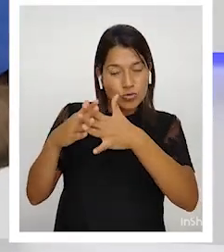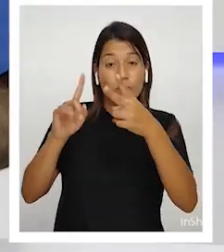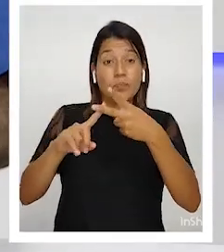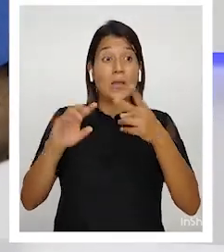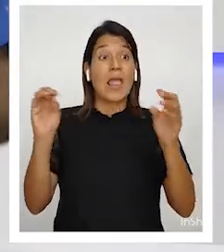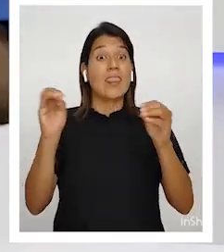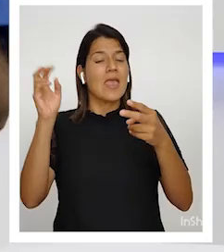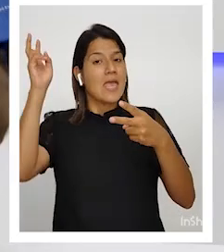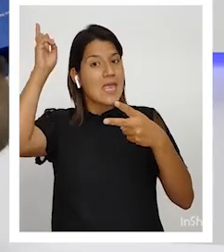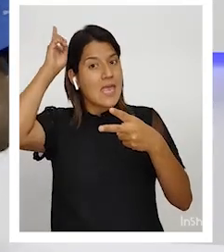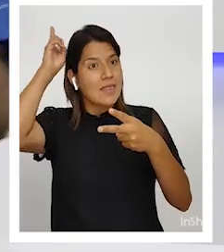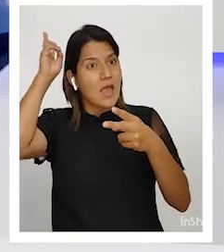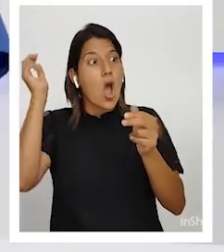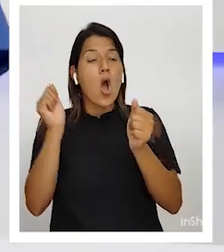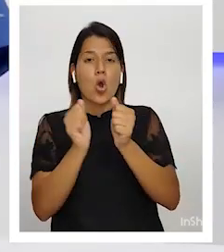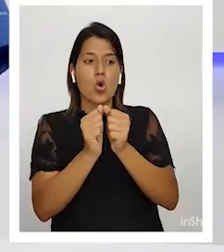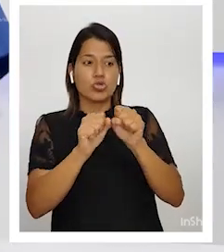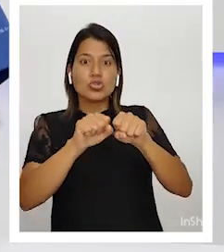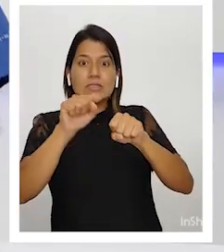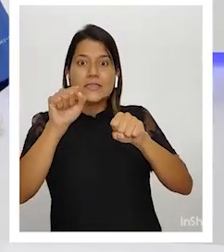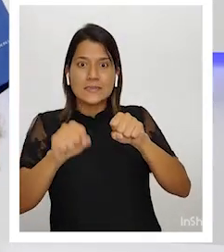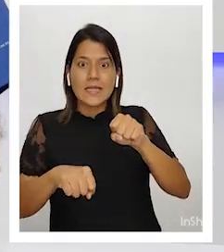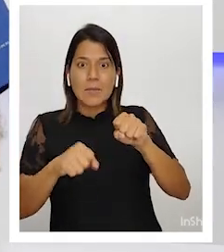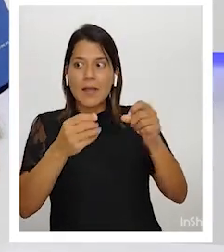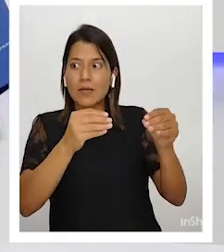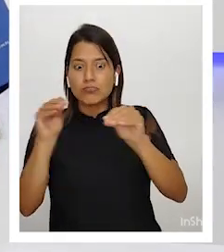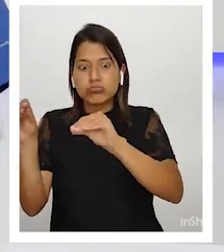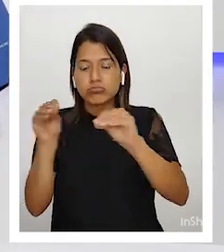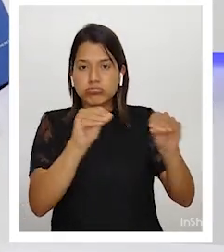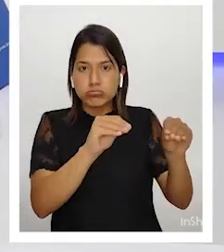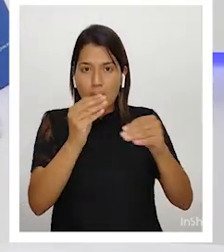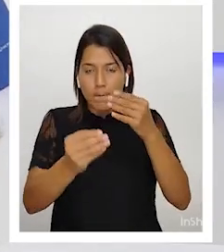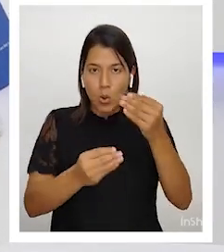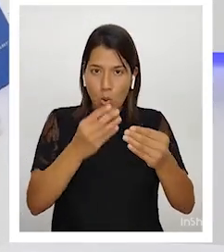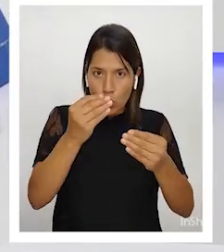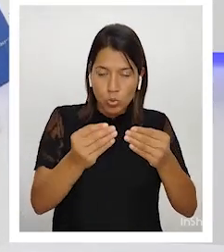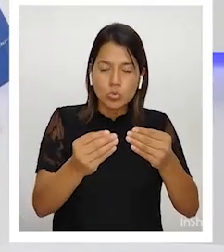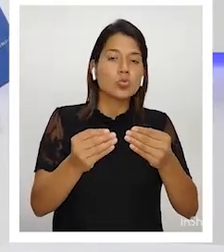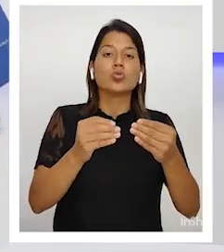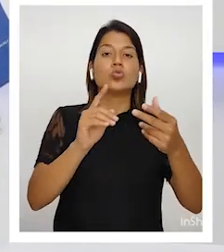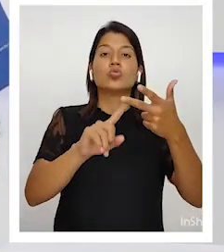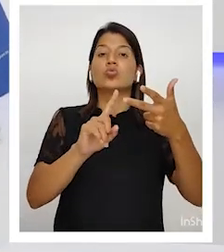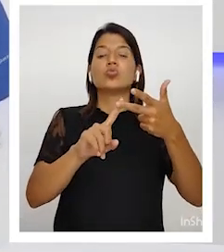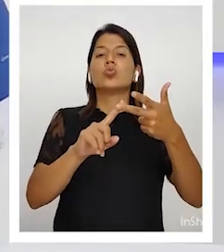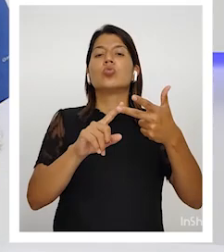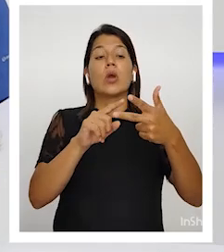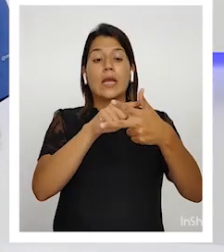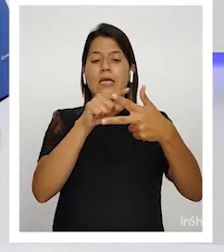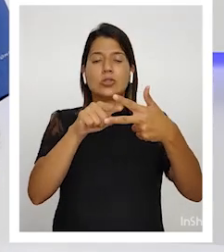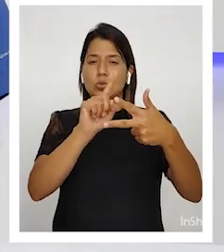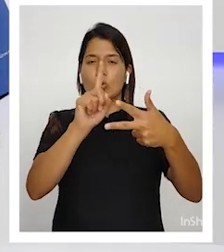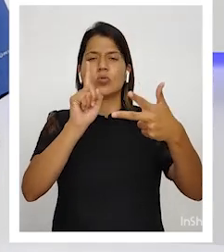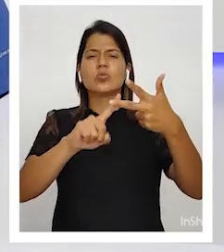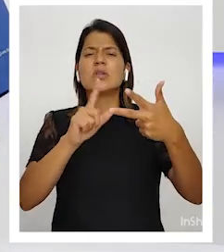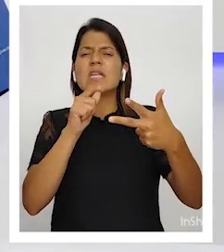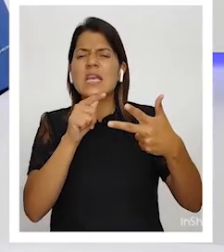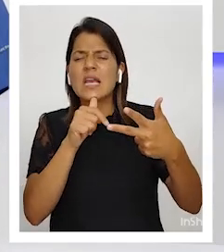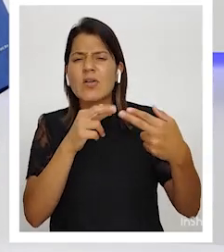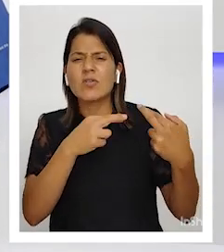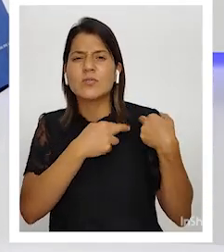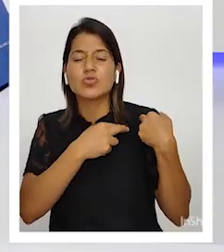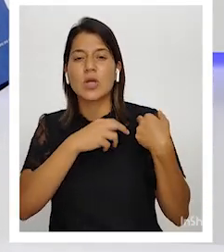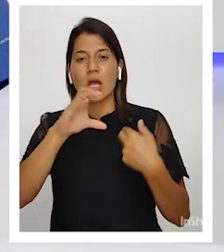sistemas de encomienda enriquecieron las grandes plantaciones, sino los criollos, los descendientes de los